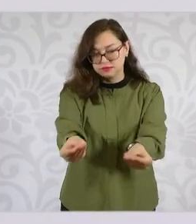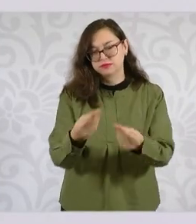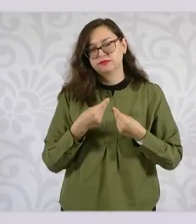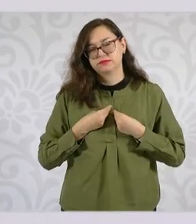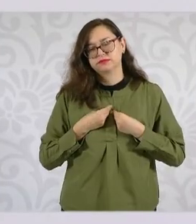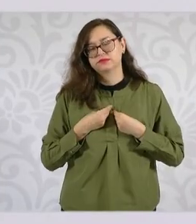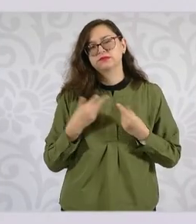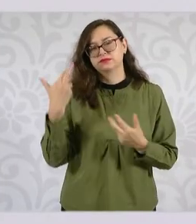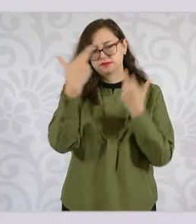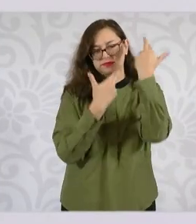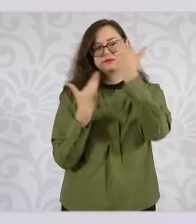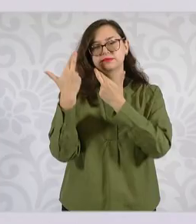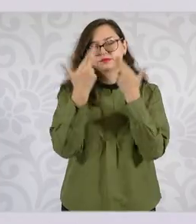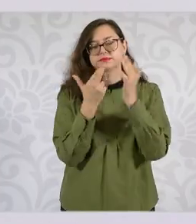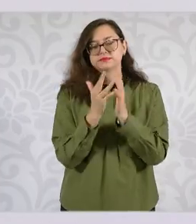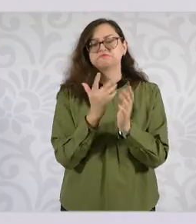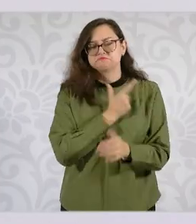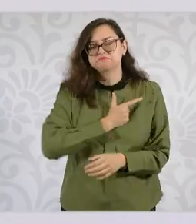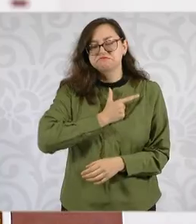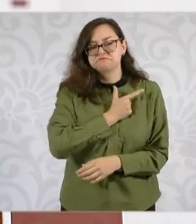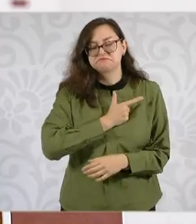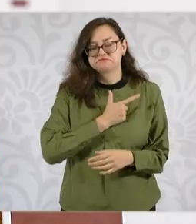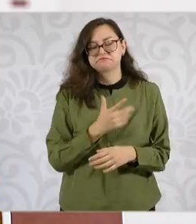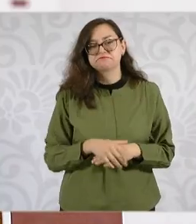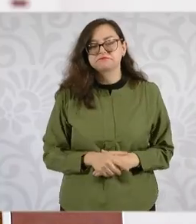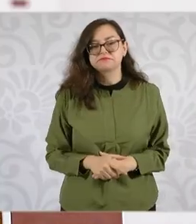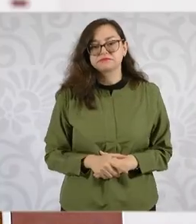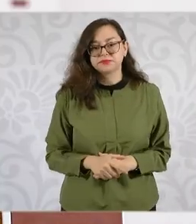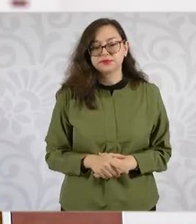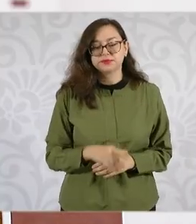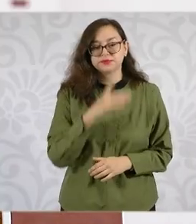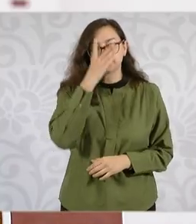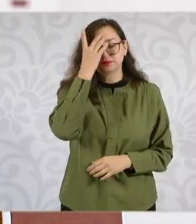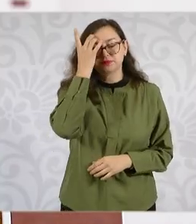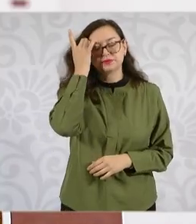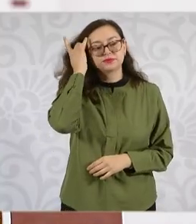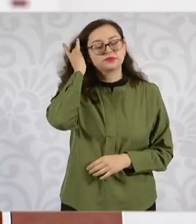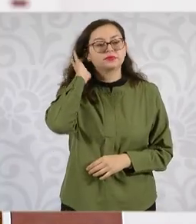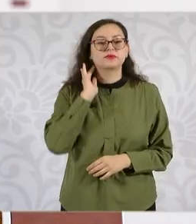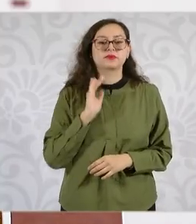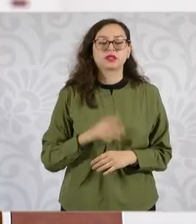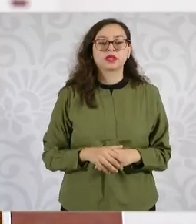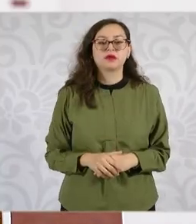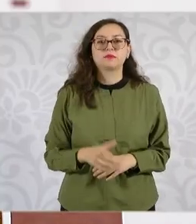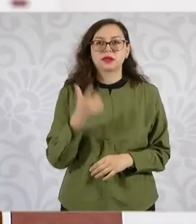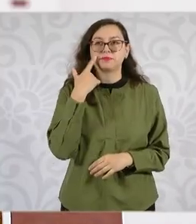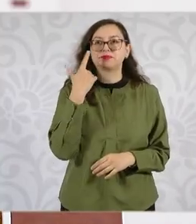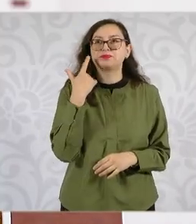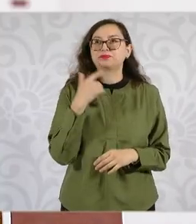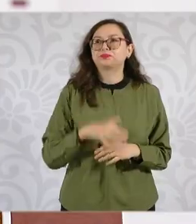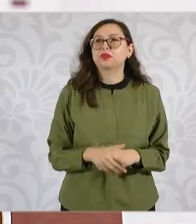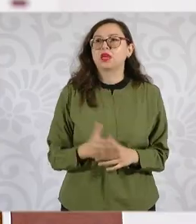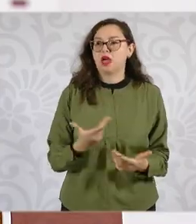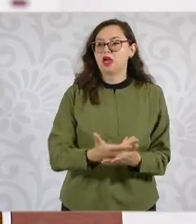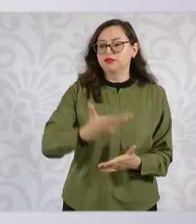Se está haciendo un trabajo muy importante. Con el presidente López Obrador se avanzó mucho,